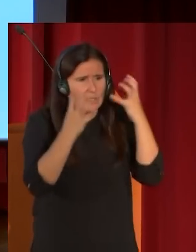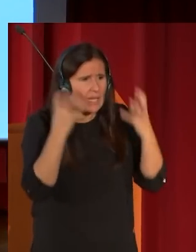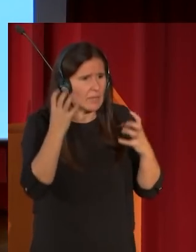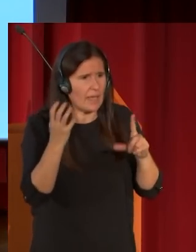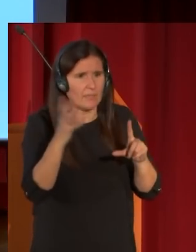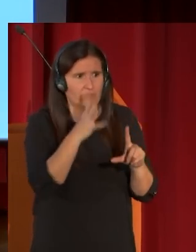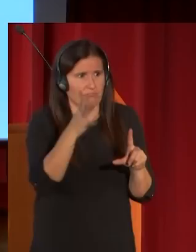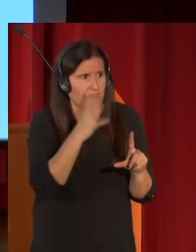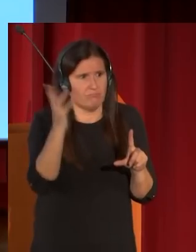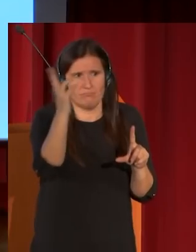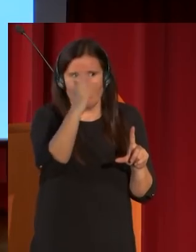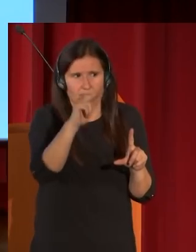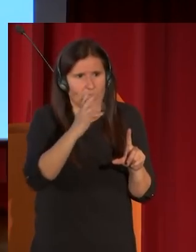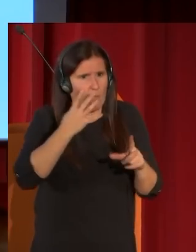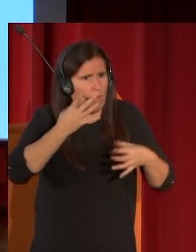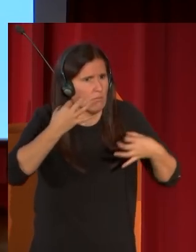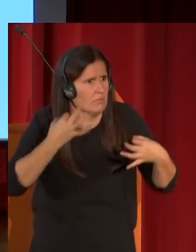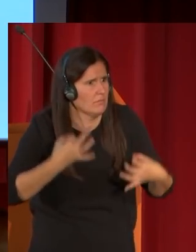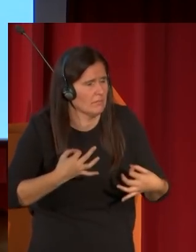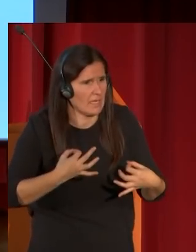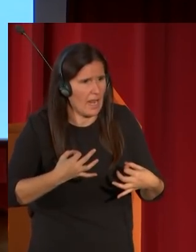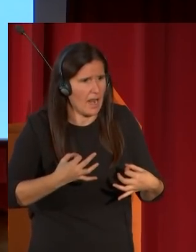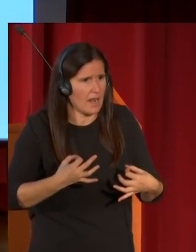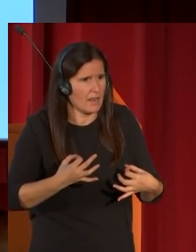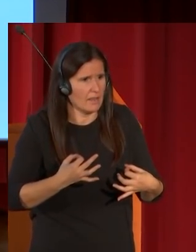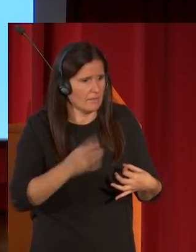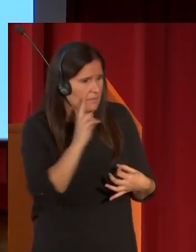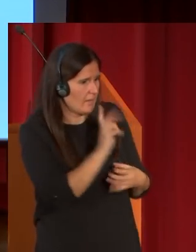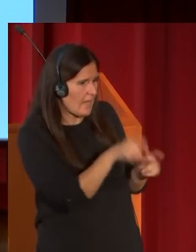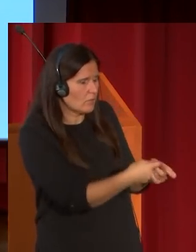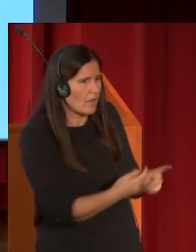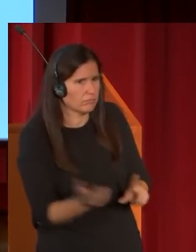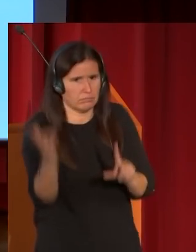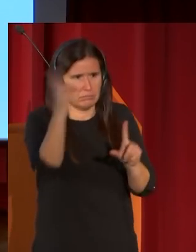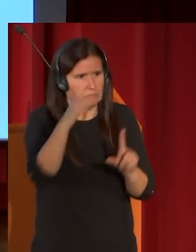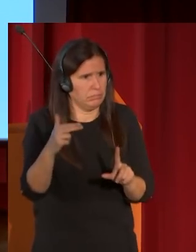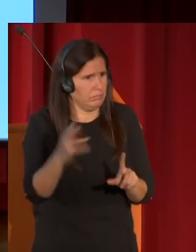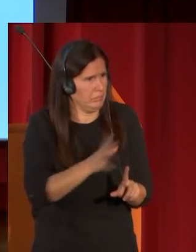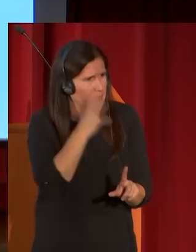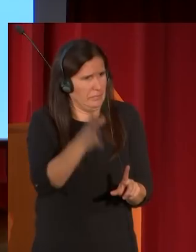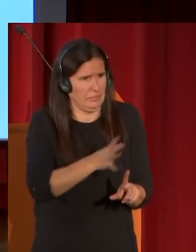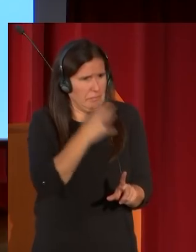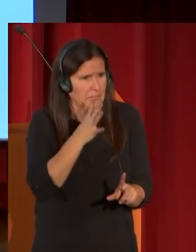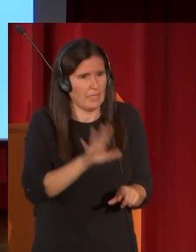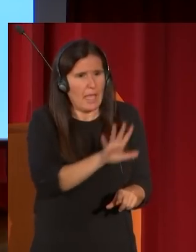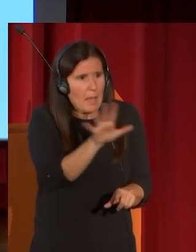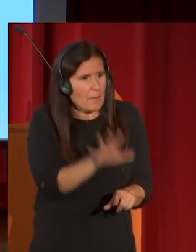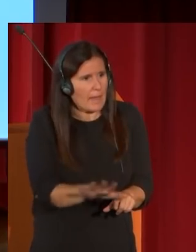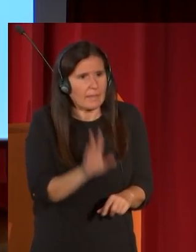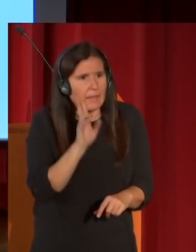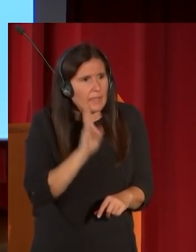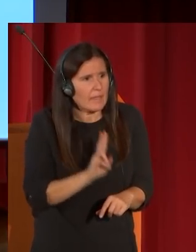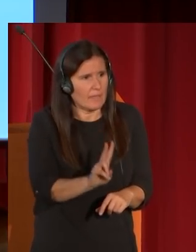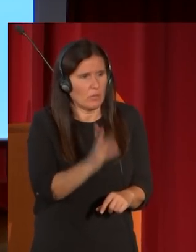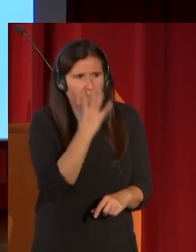pinta con una veracidad del natural increíble parece que estamos viendo